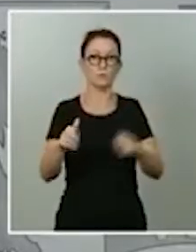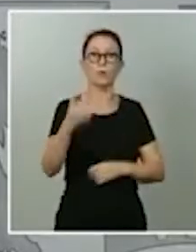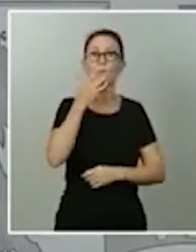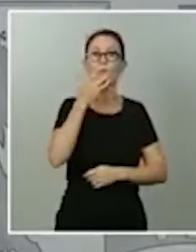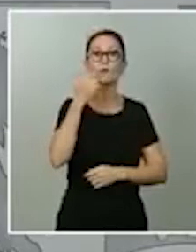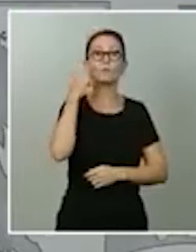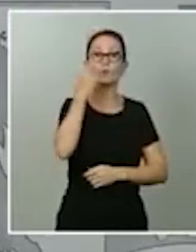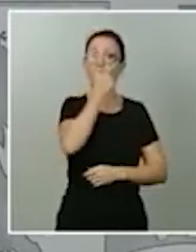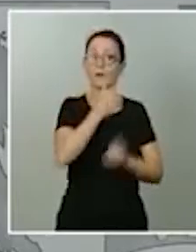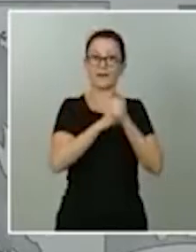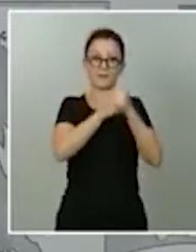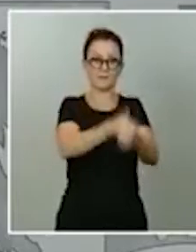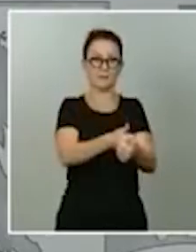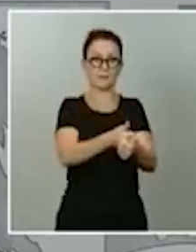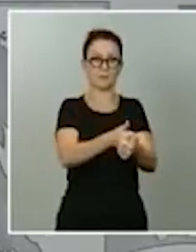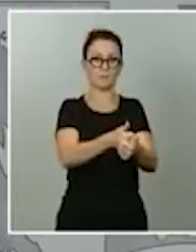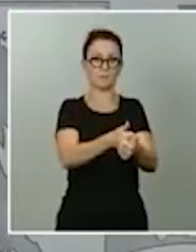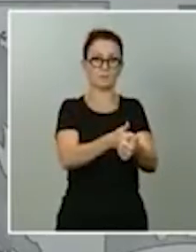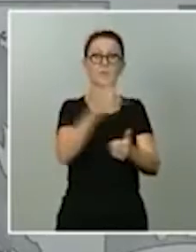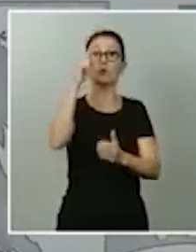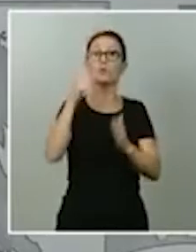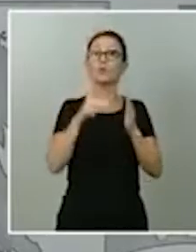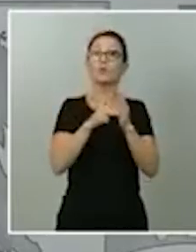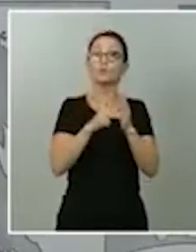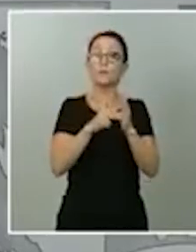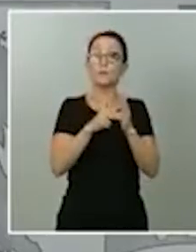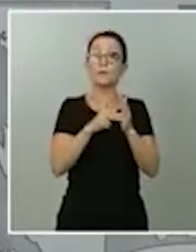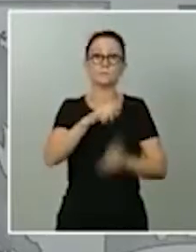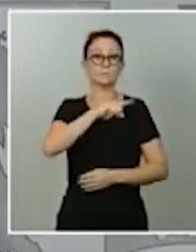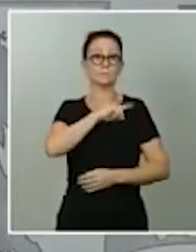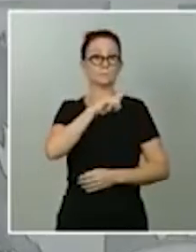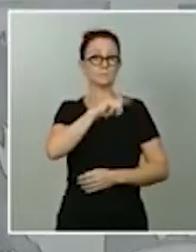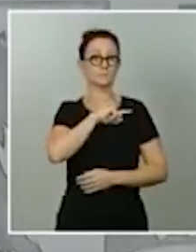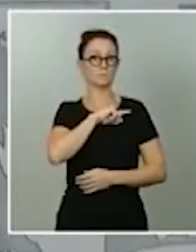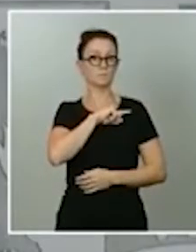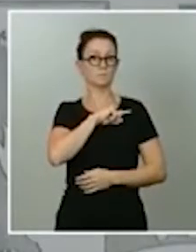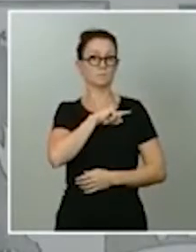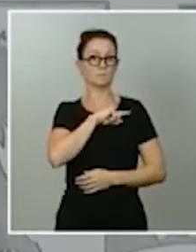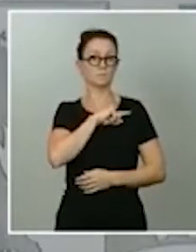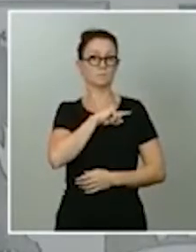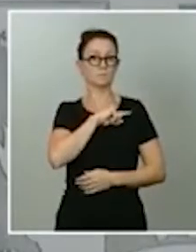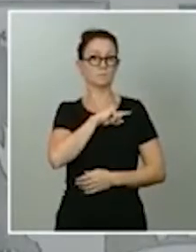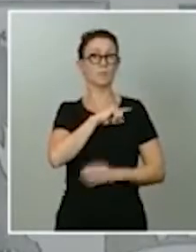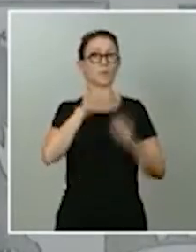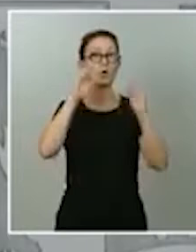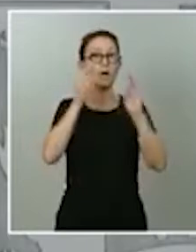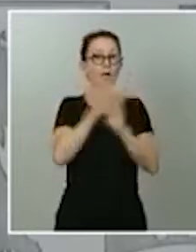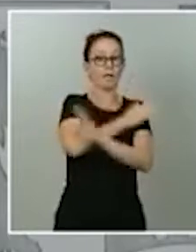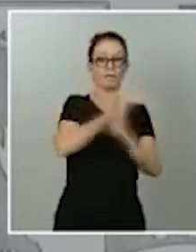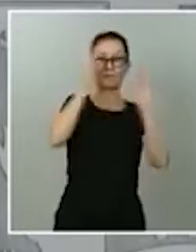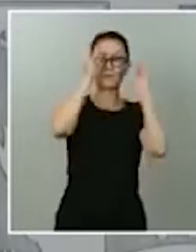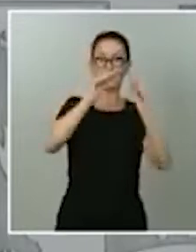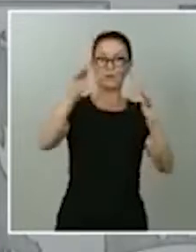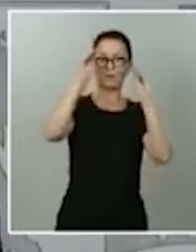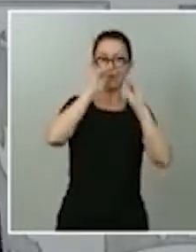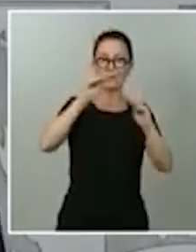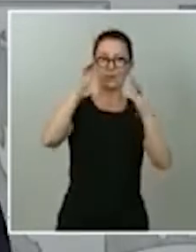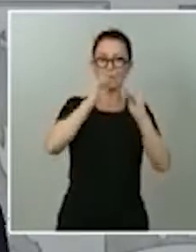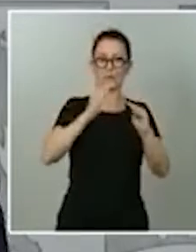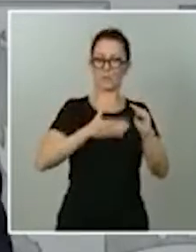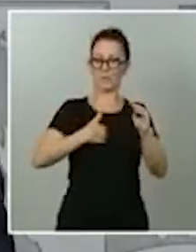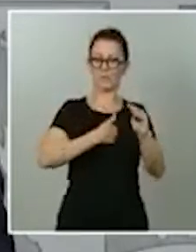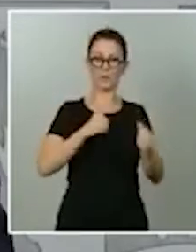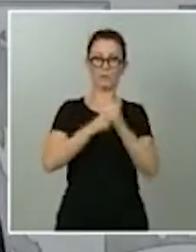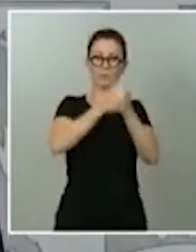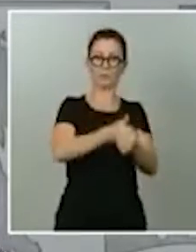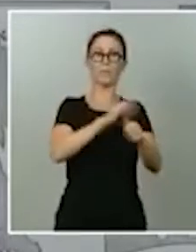mil profesionales de las Fuerzas Armadas formados como rastreadores para ayudar a aquellas comunidades autónomas que